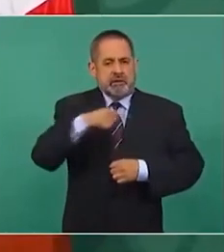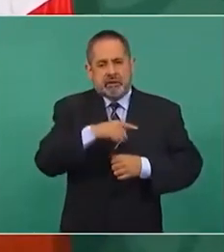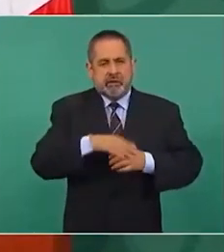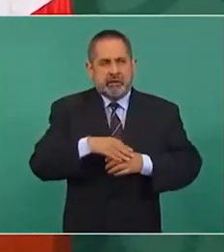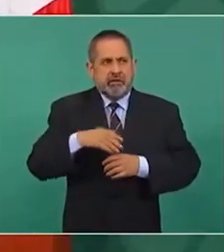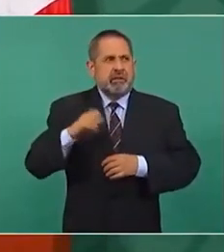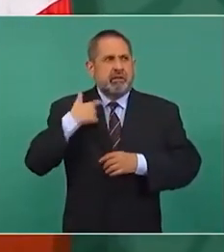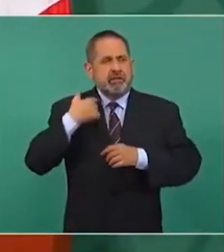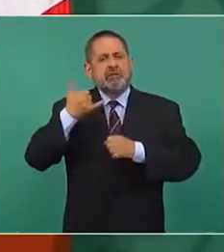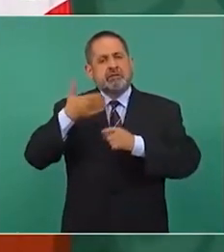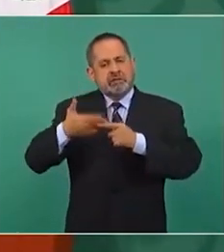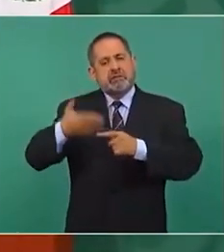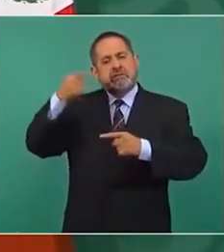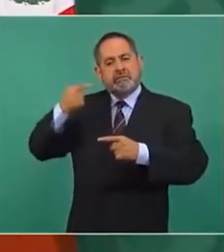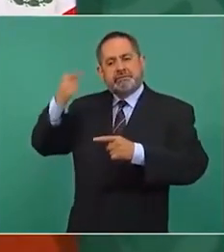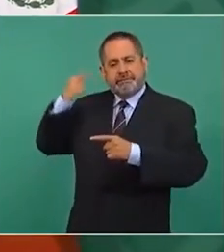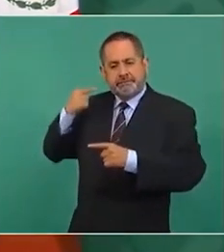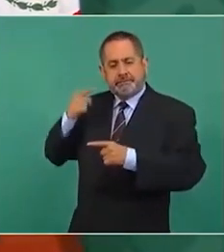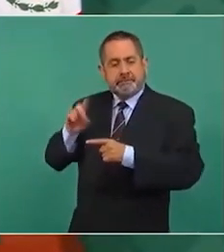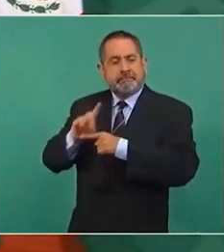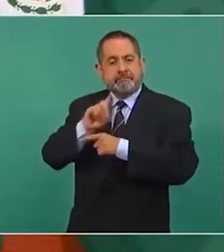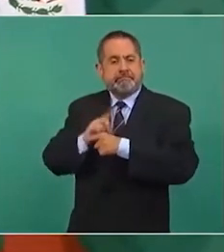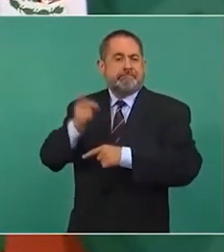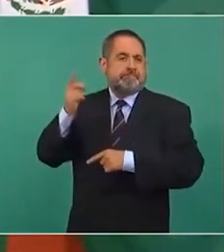desde Calderón.